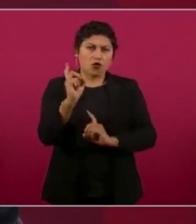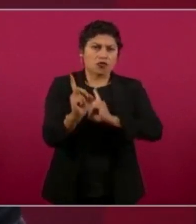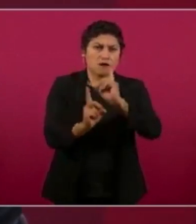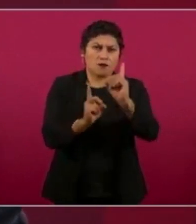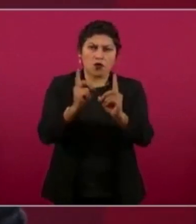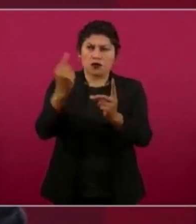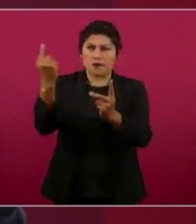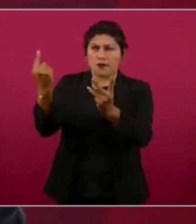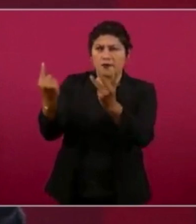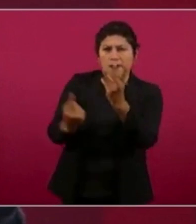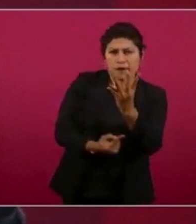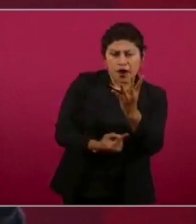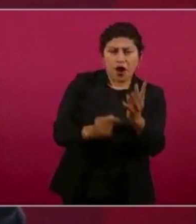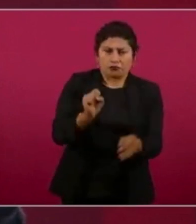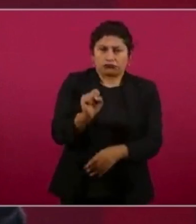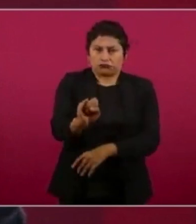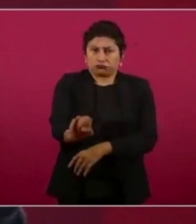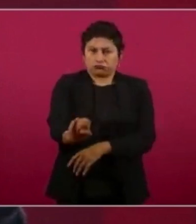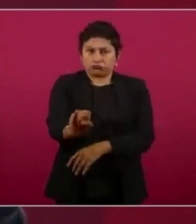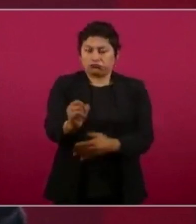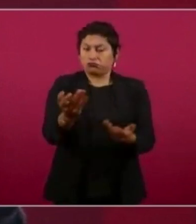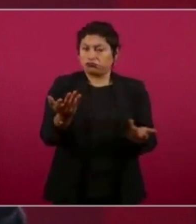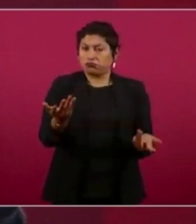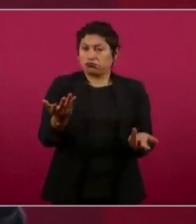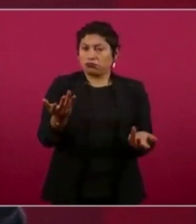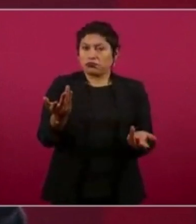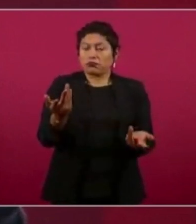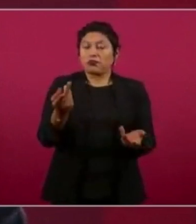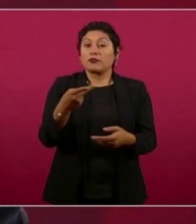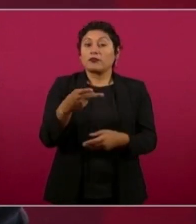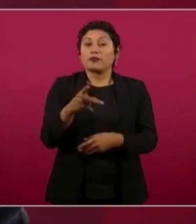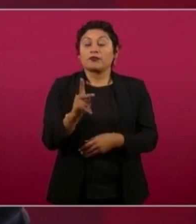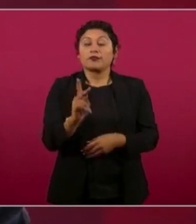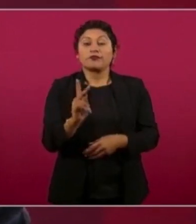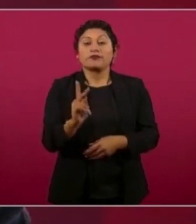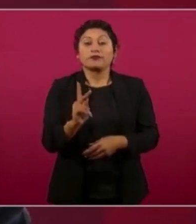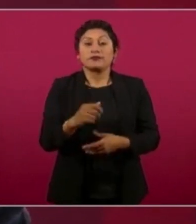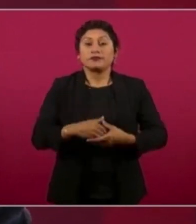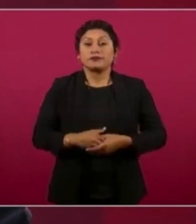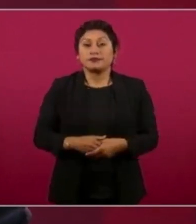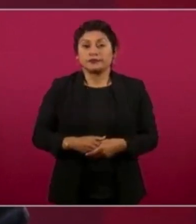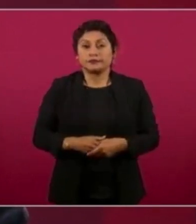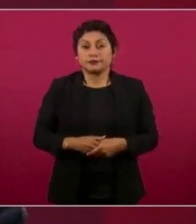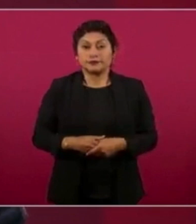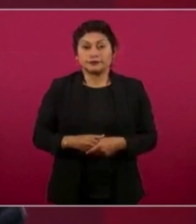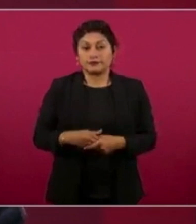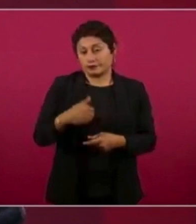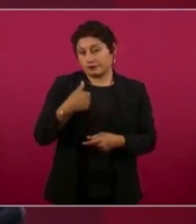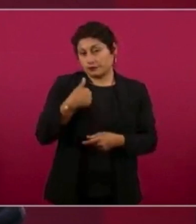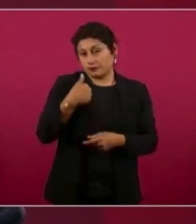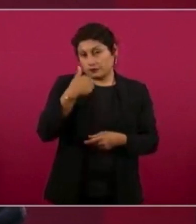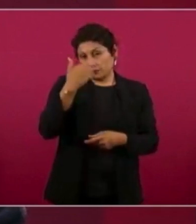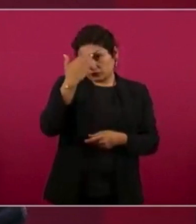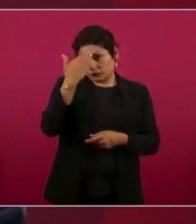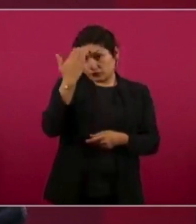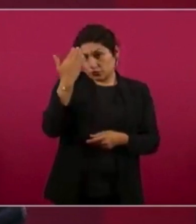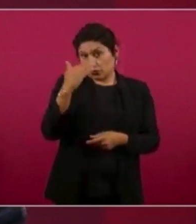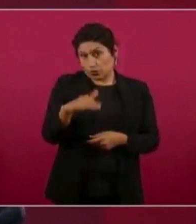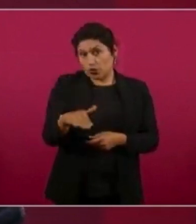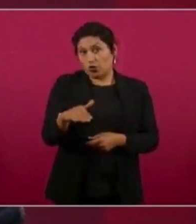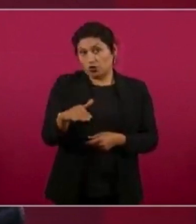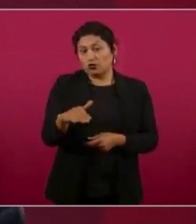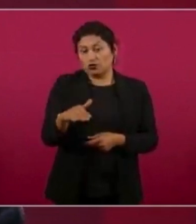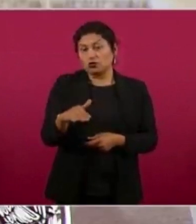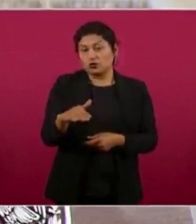general y sé que hay mucha